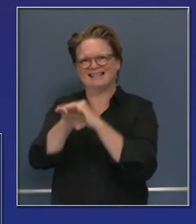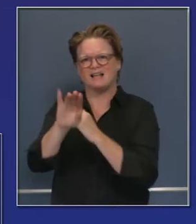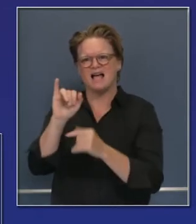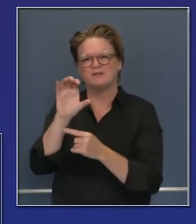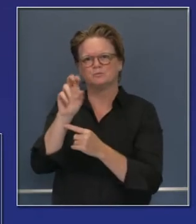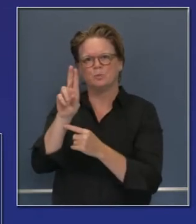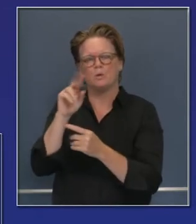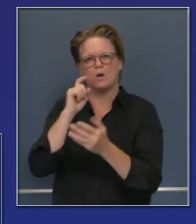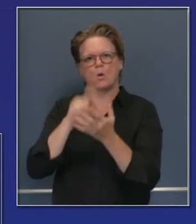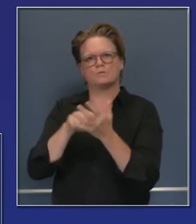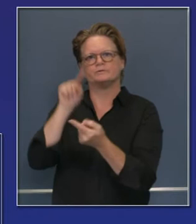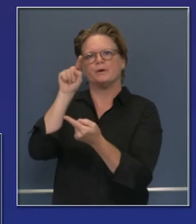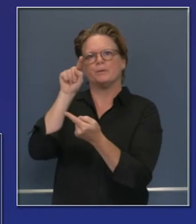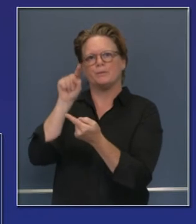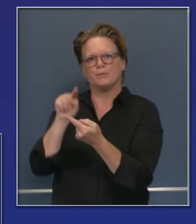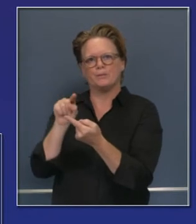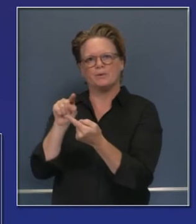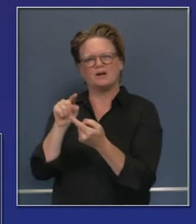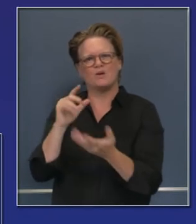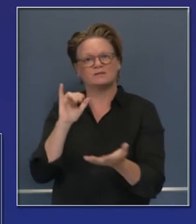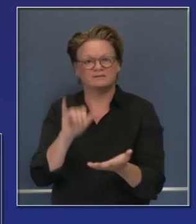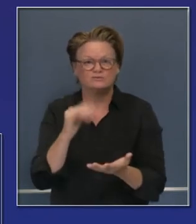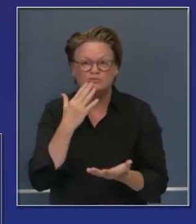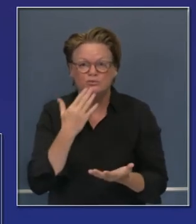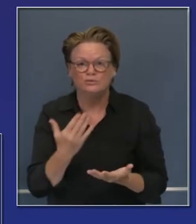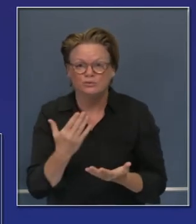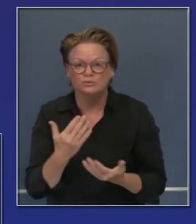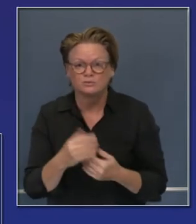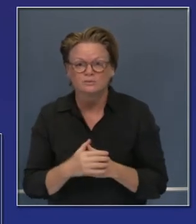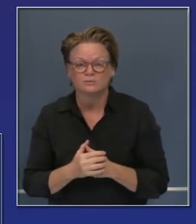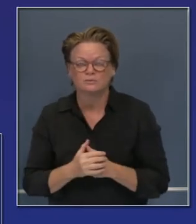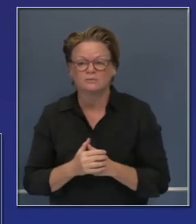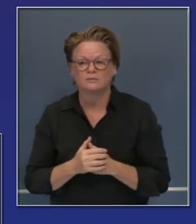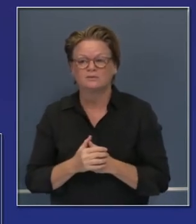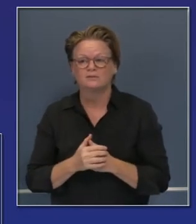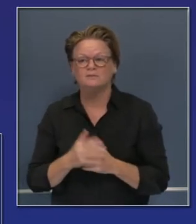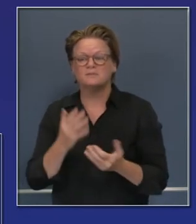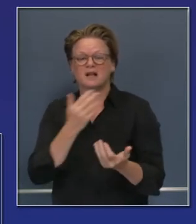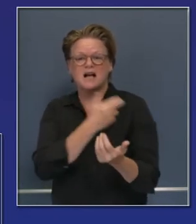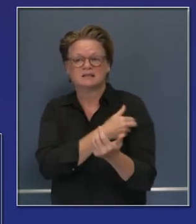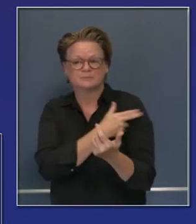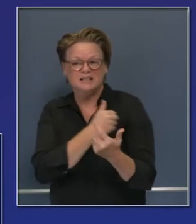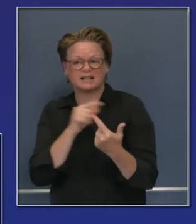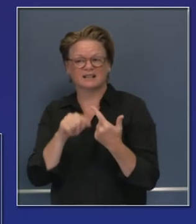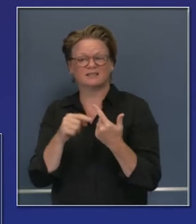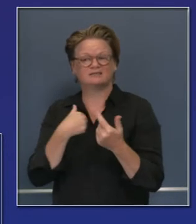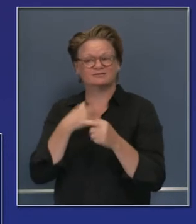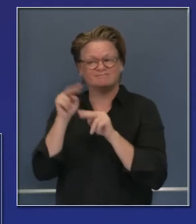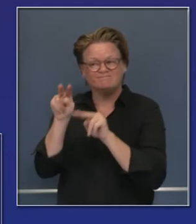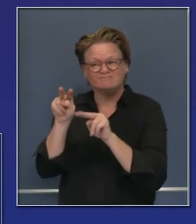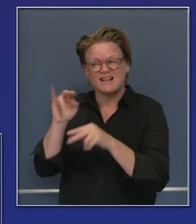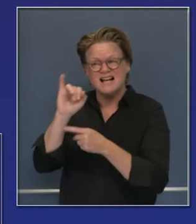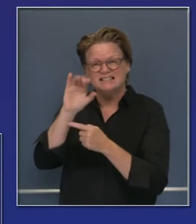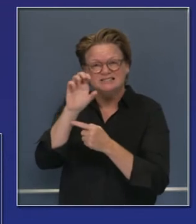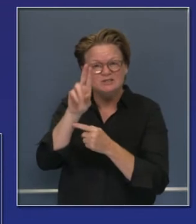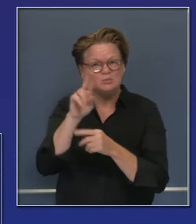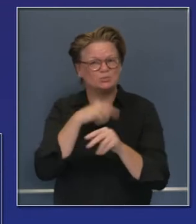habitaciones de cuidado intensivo las hospitalizaciones y las salas de cuidado intensivo